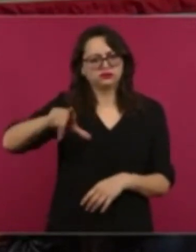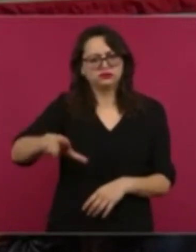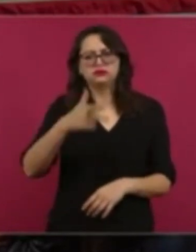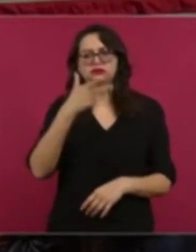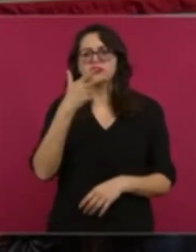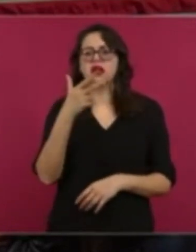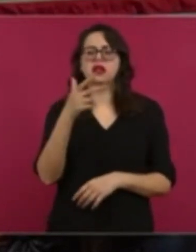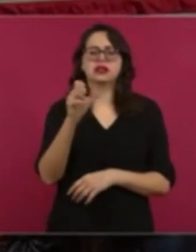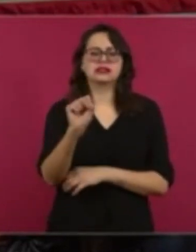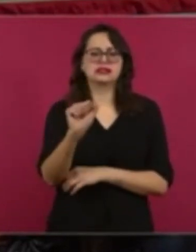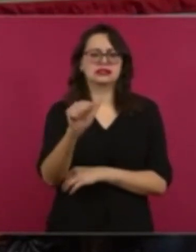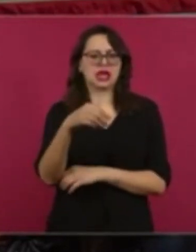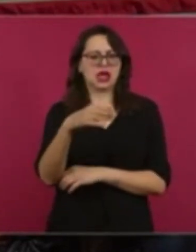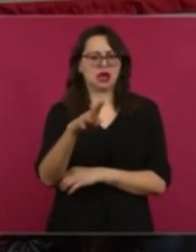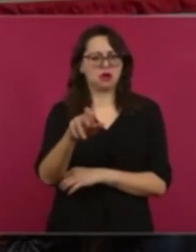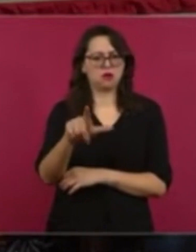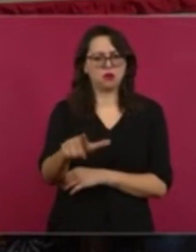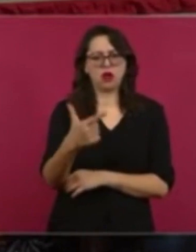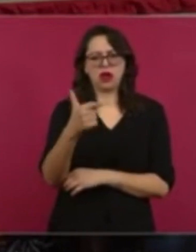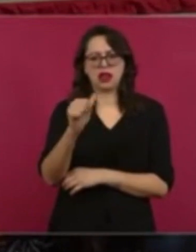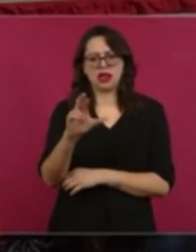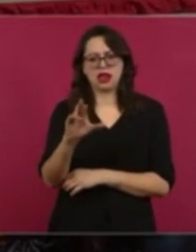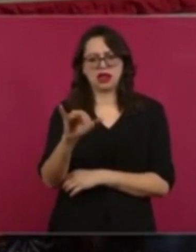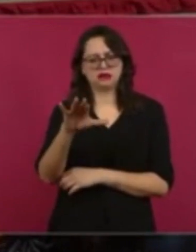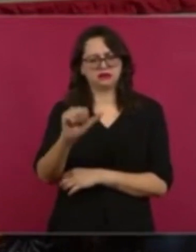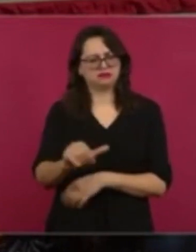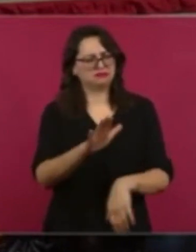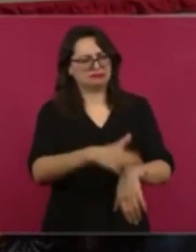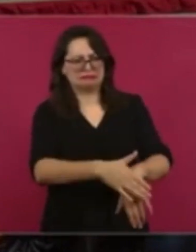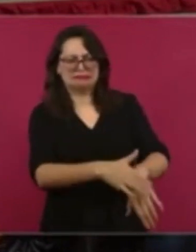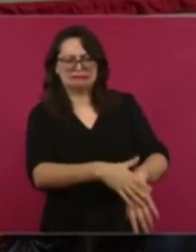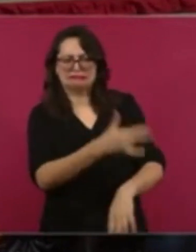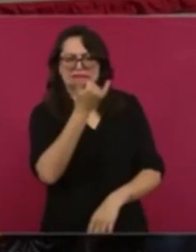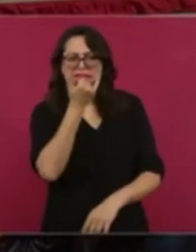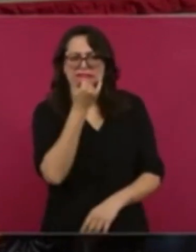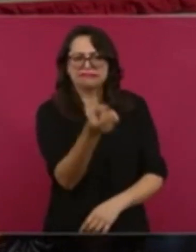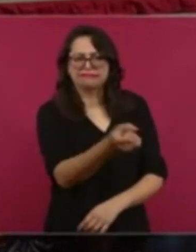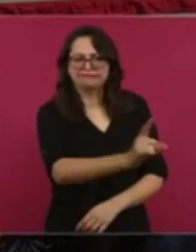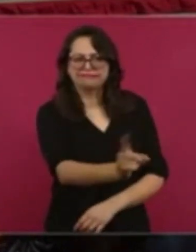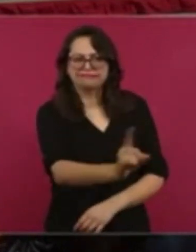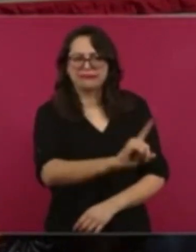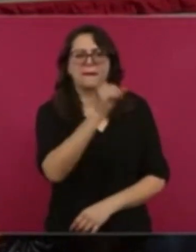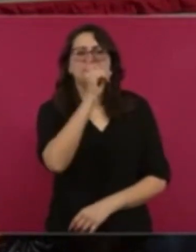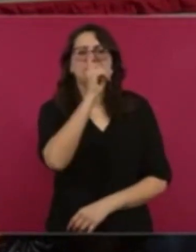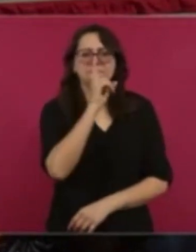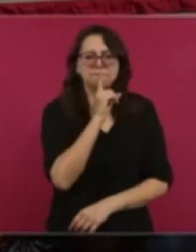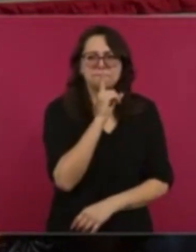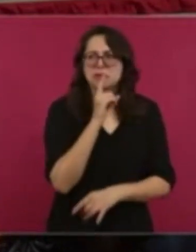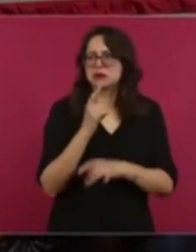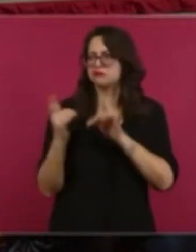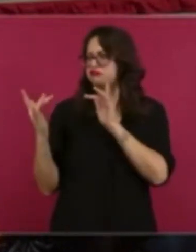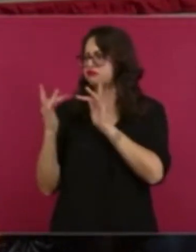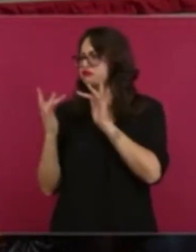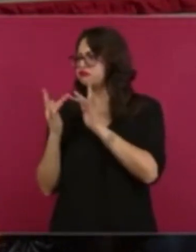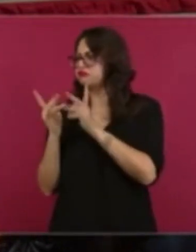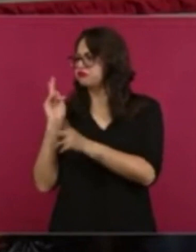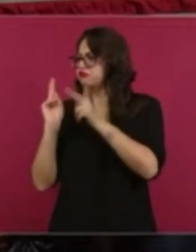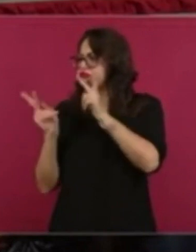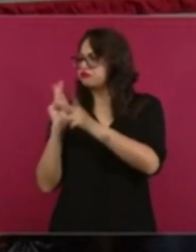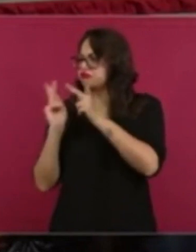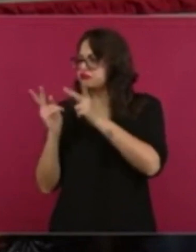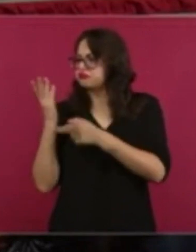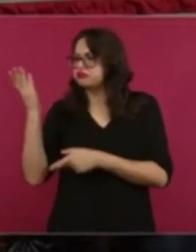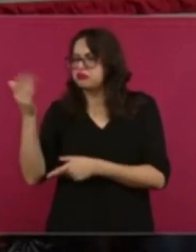marco de la reunión anual de industriales el mismo 5 de octubre. informó que Elon Musk, dueño de Tesla,